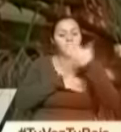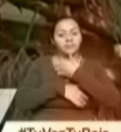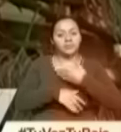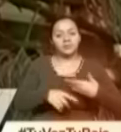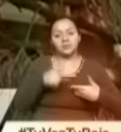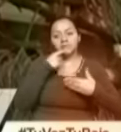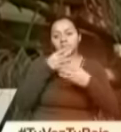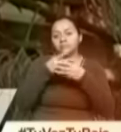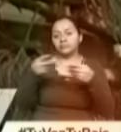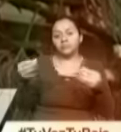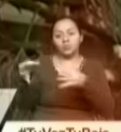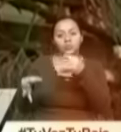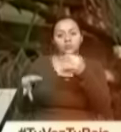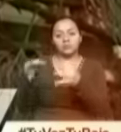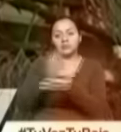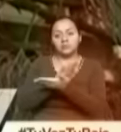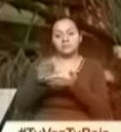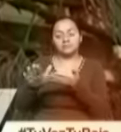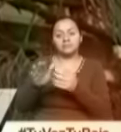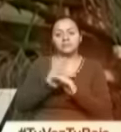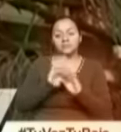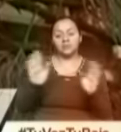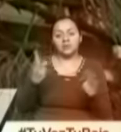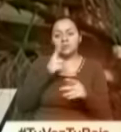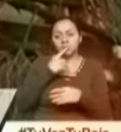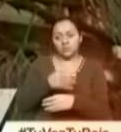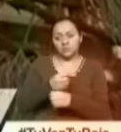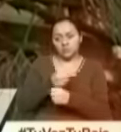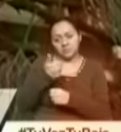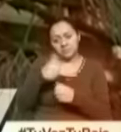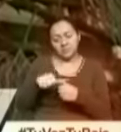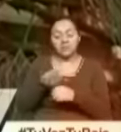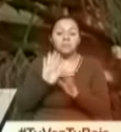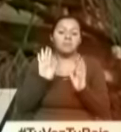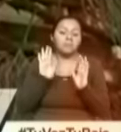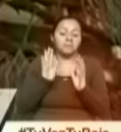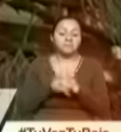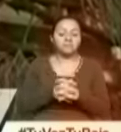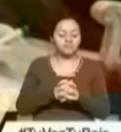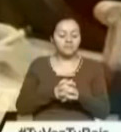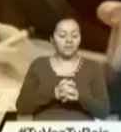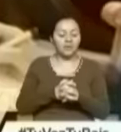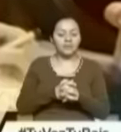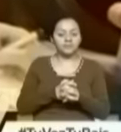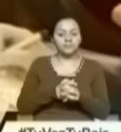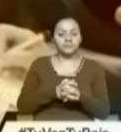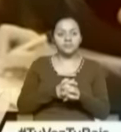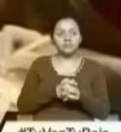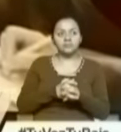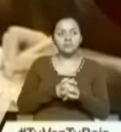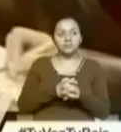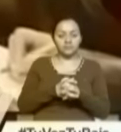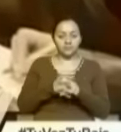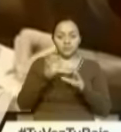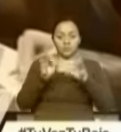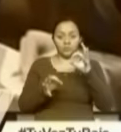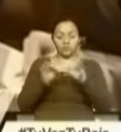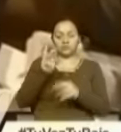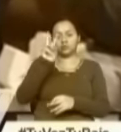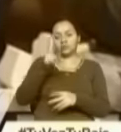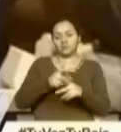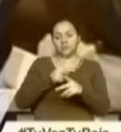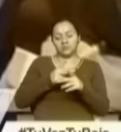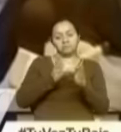podrá deshacer todo lo que la justicia haya decidido. No estoy segura de que sea bueno dar este tipo de mensaje. La justicia había rechazado en dos